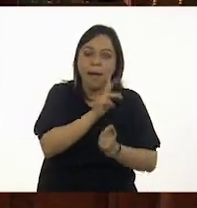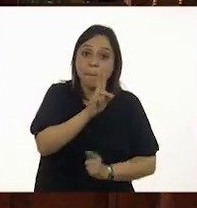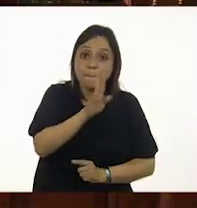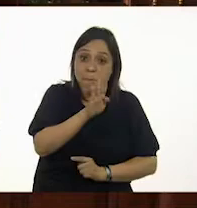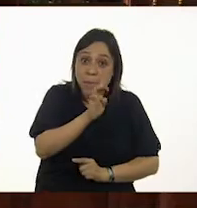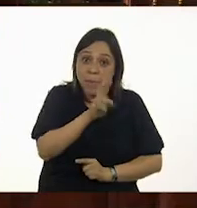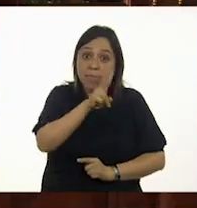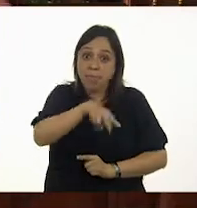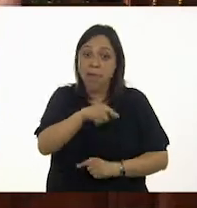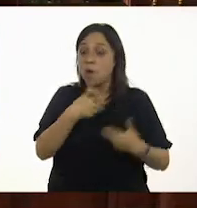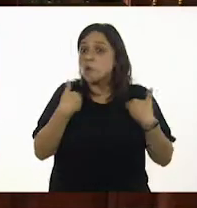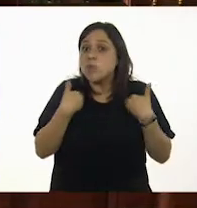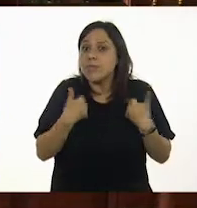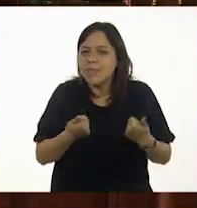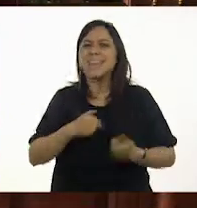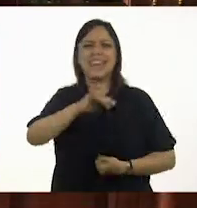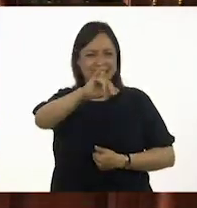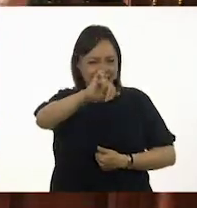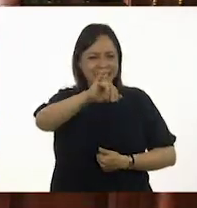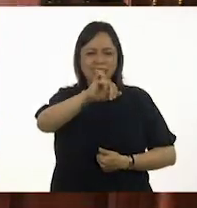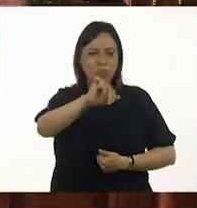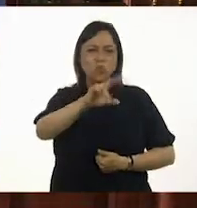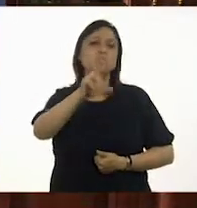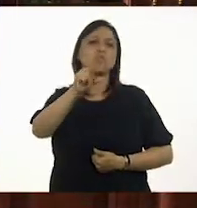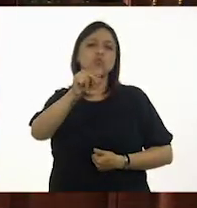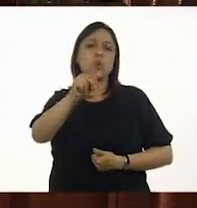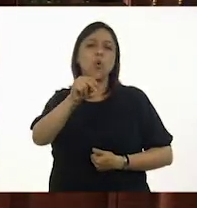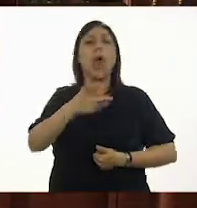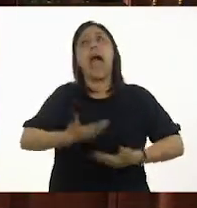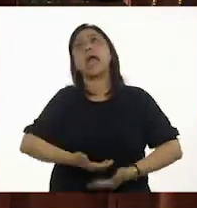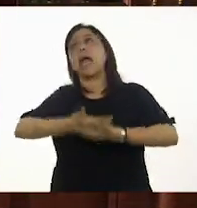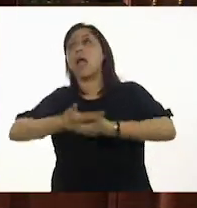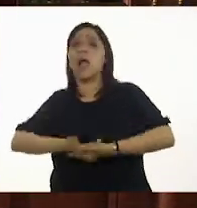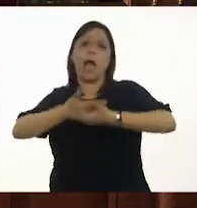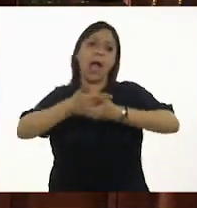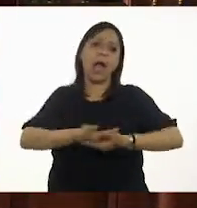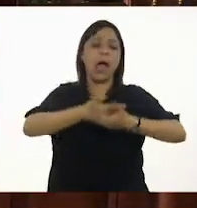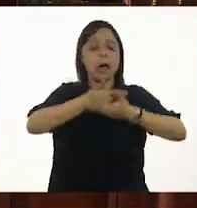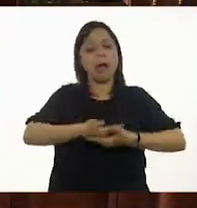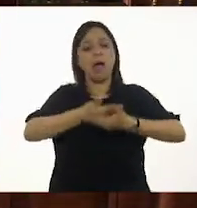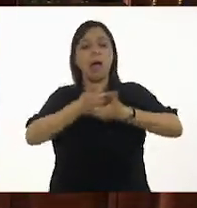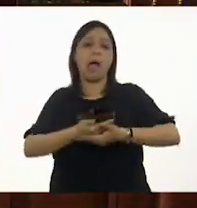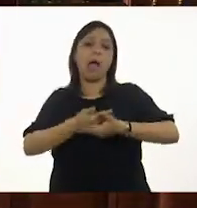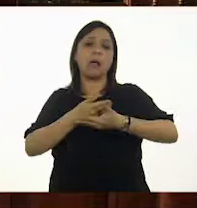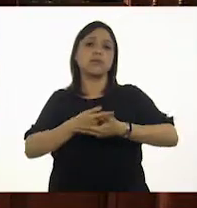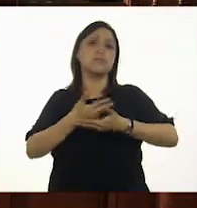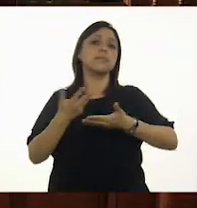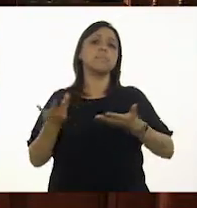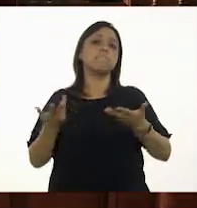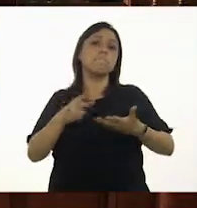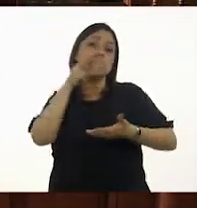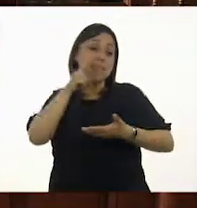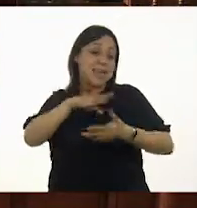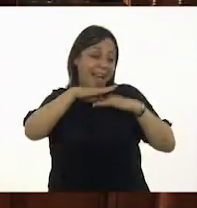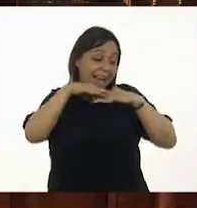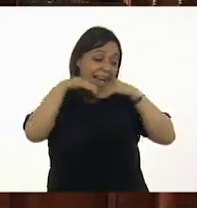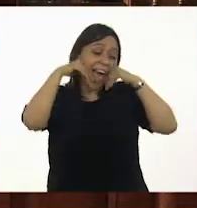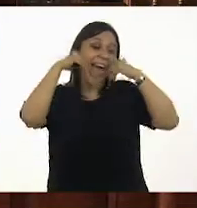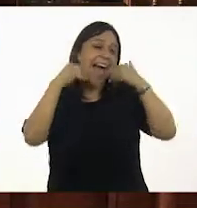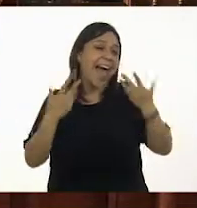no entienda, por supuesto. No es que, ay, no, es que si la cargas, mira cómo te sonríe.